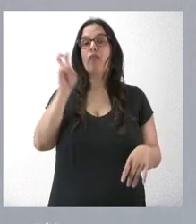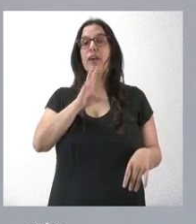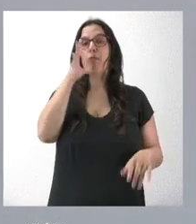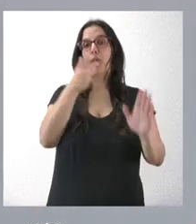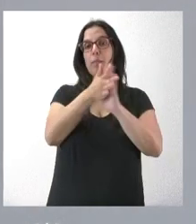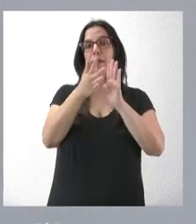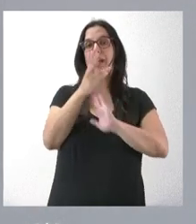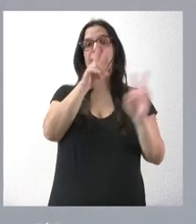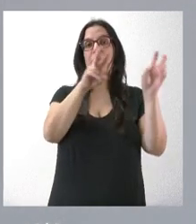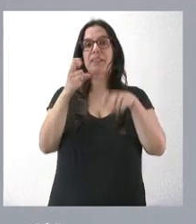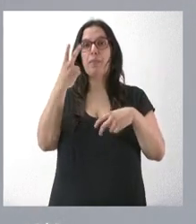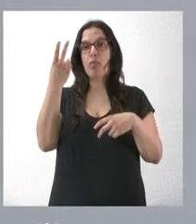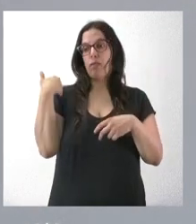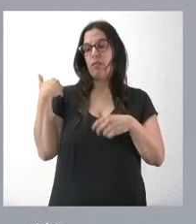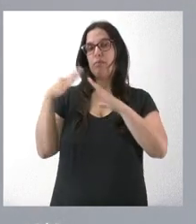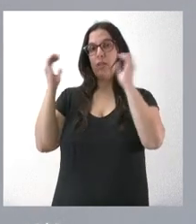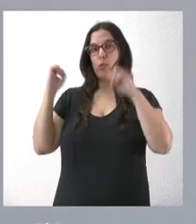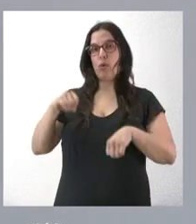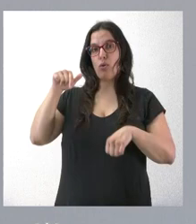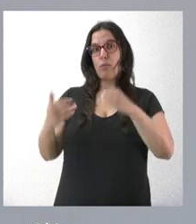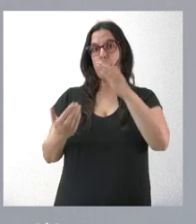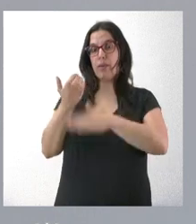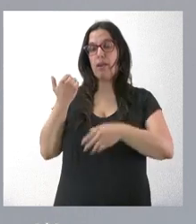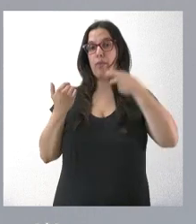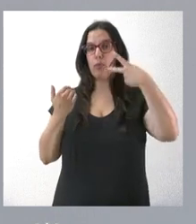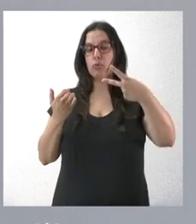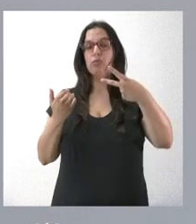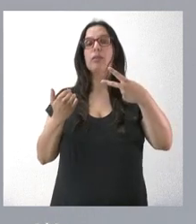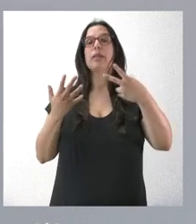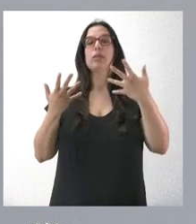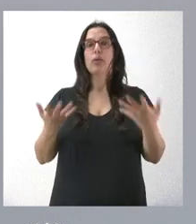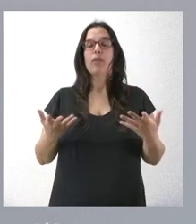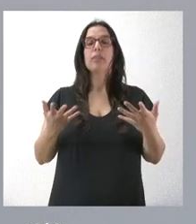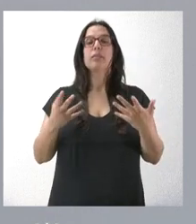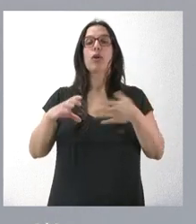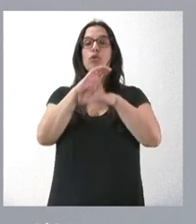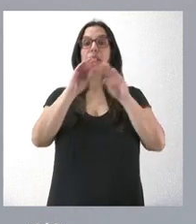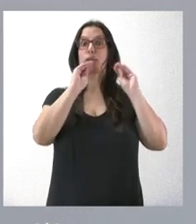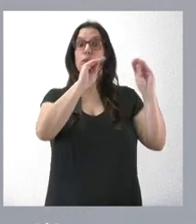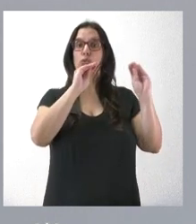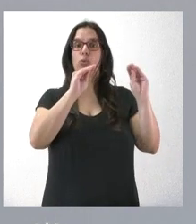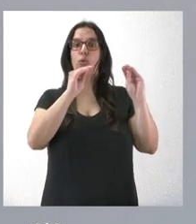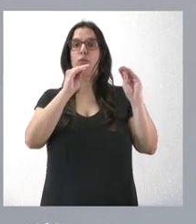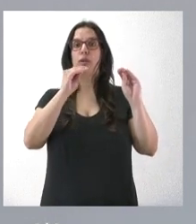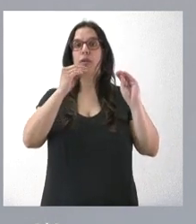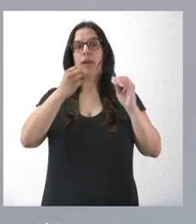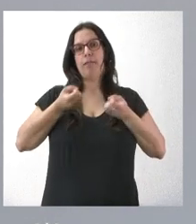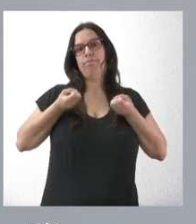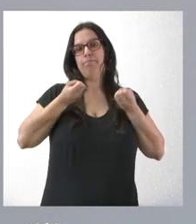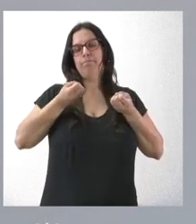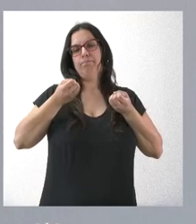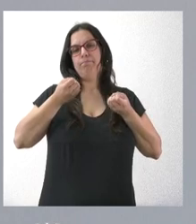objeto de acuerdo en el Consejo de Gobierno esta mañana. Y que en lo que respecta a la consejería será él el que los detalle.